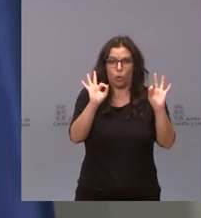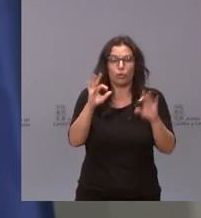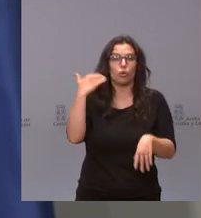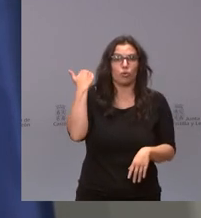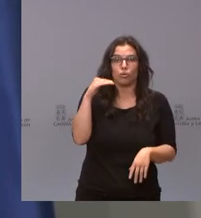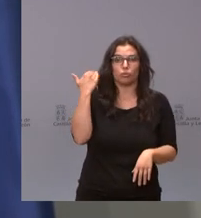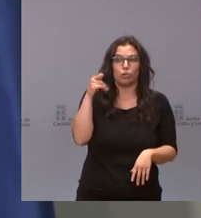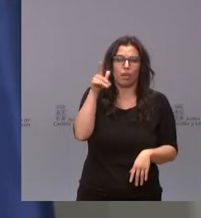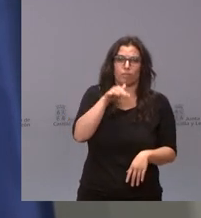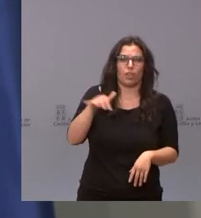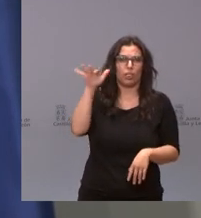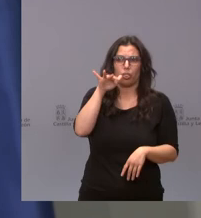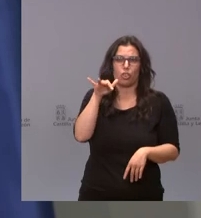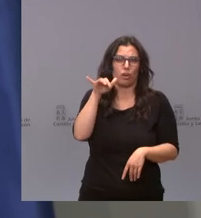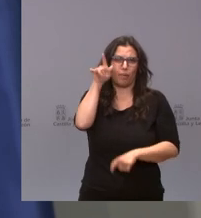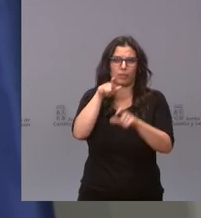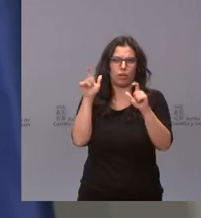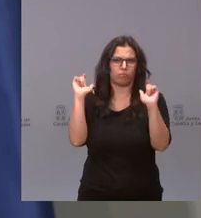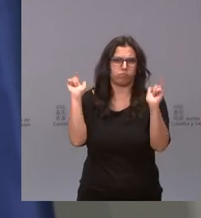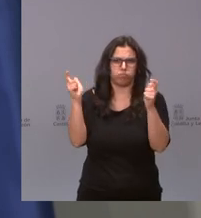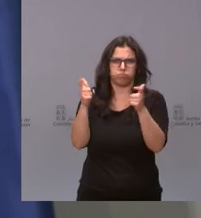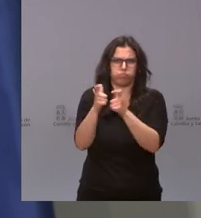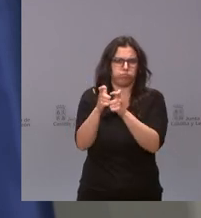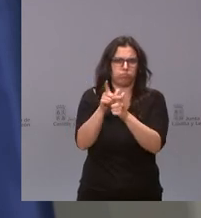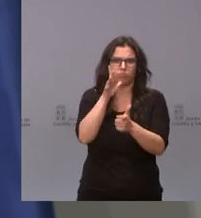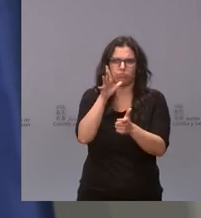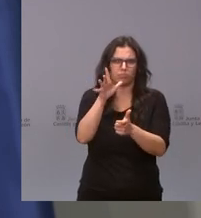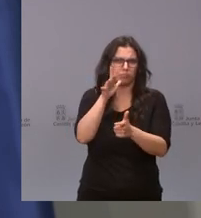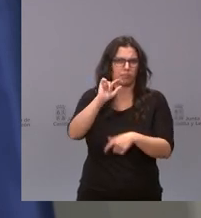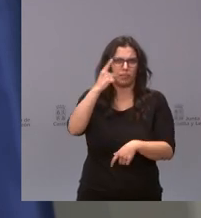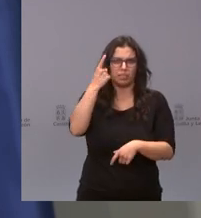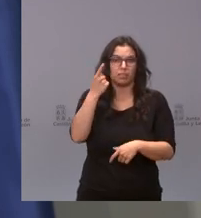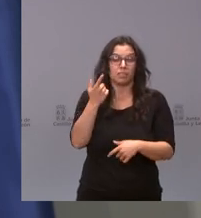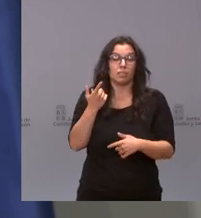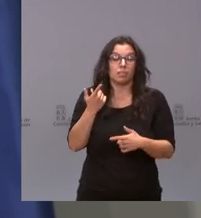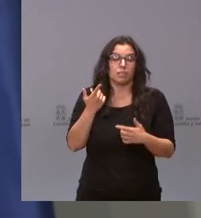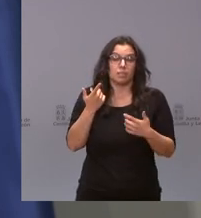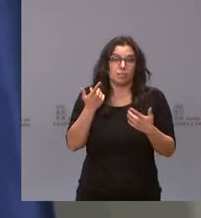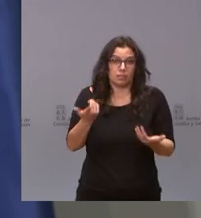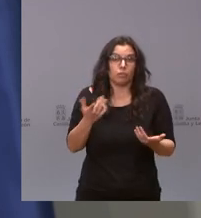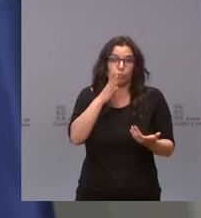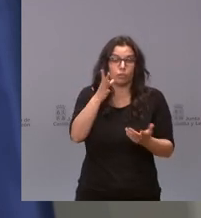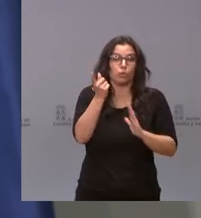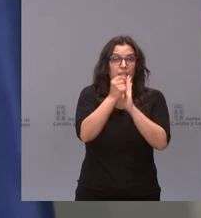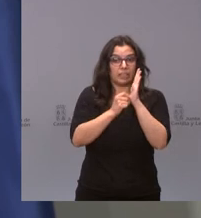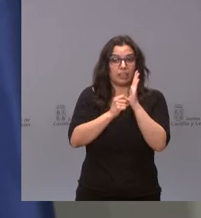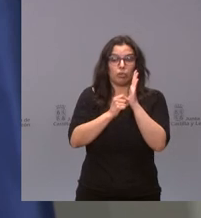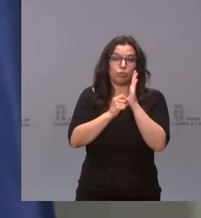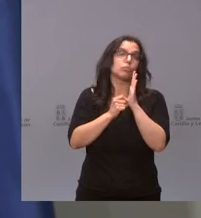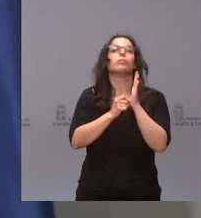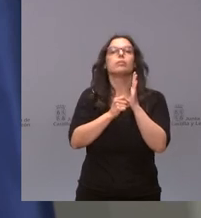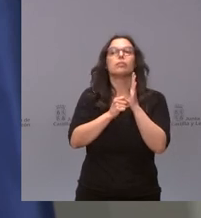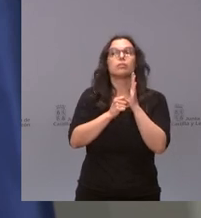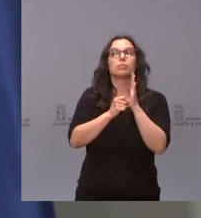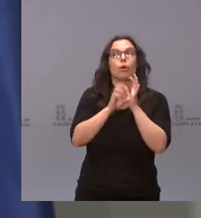una de las zonas más despobladas de la comunidad y por eso entra entre los criterios de la